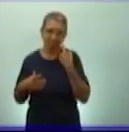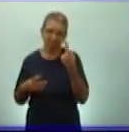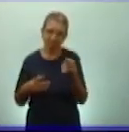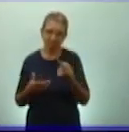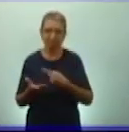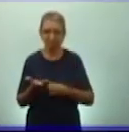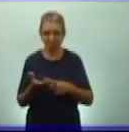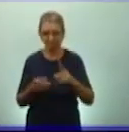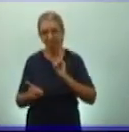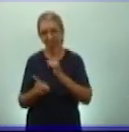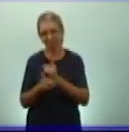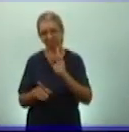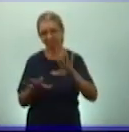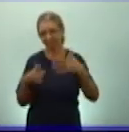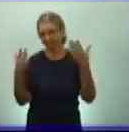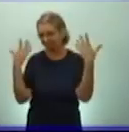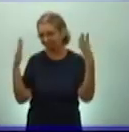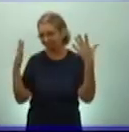el próximo encuentro. Muchas gracias.